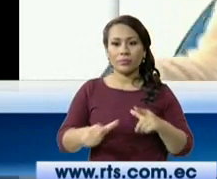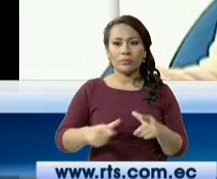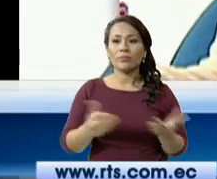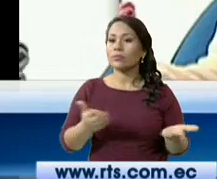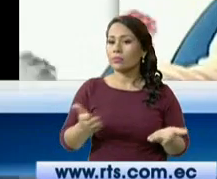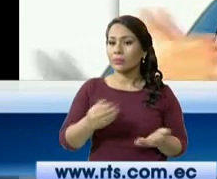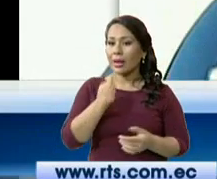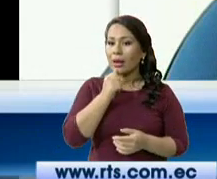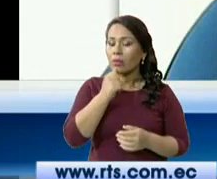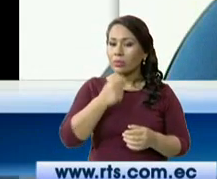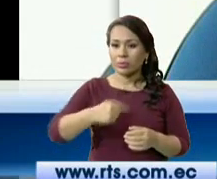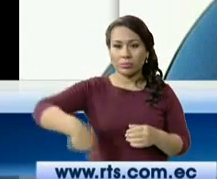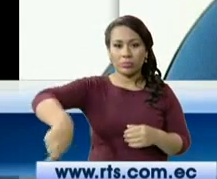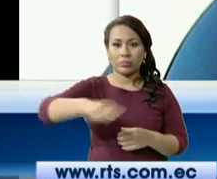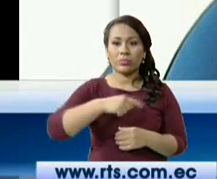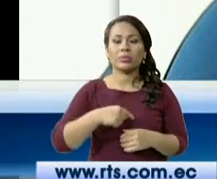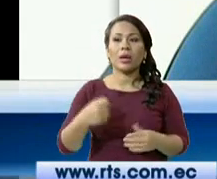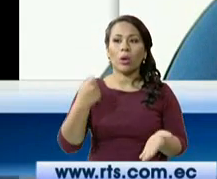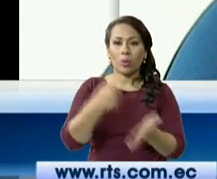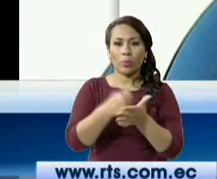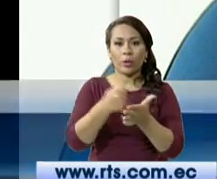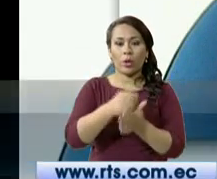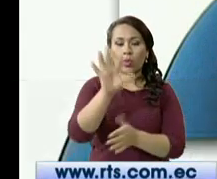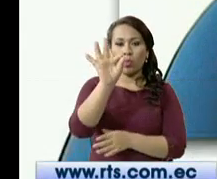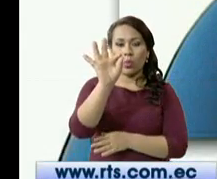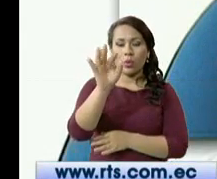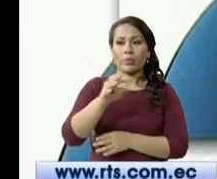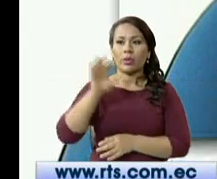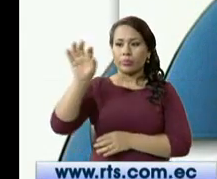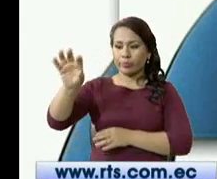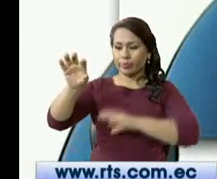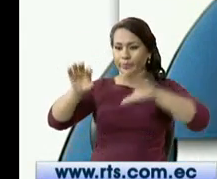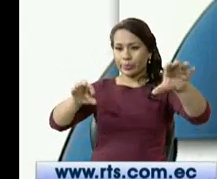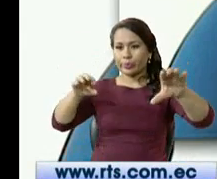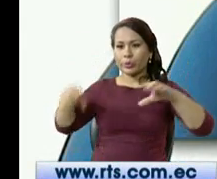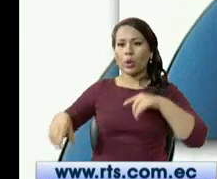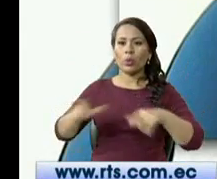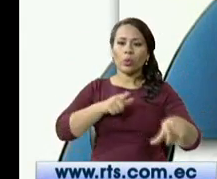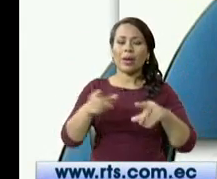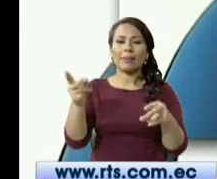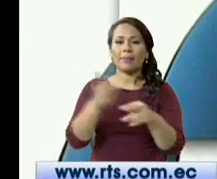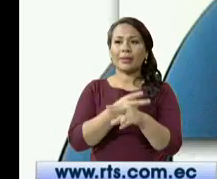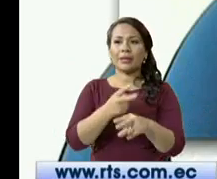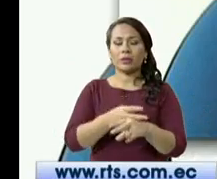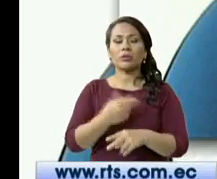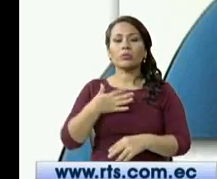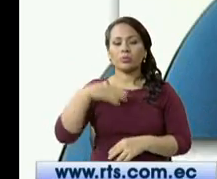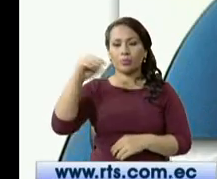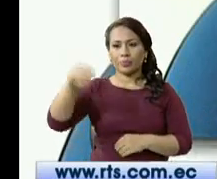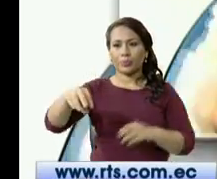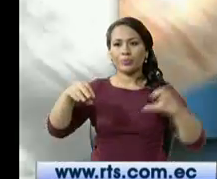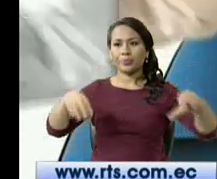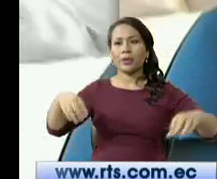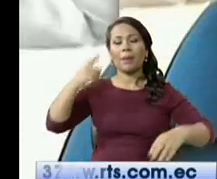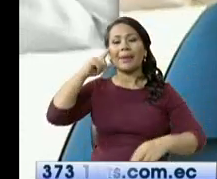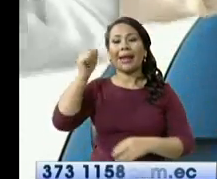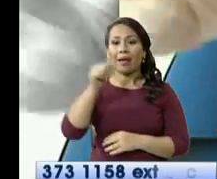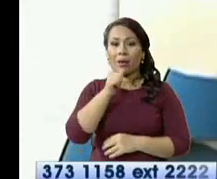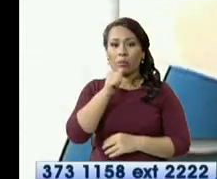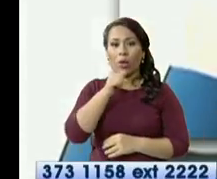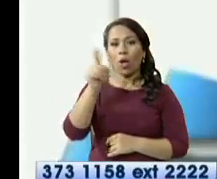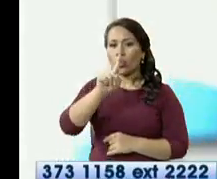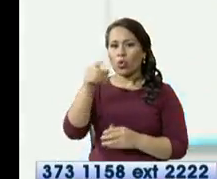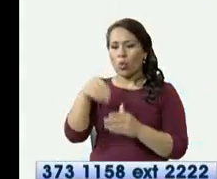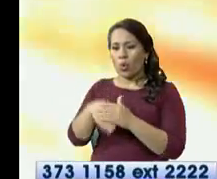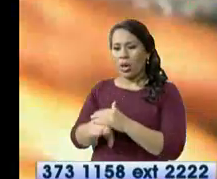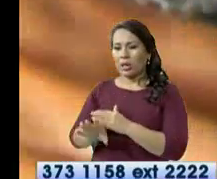de la ciudad. Hemos comprado nueve en este momento y se están instalando en las zonas más vulnerables para que el agua no ingrese